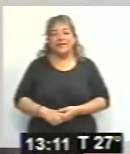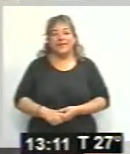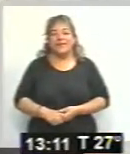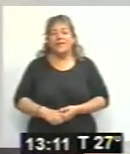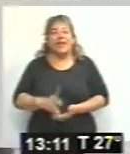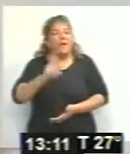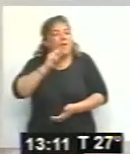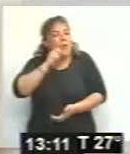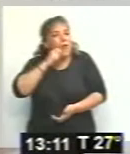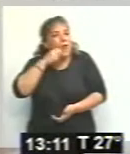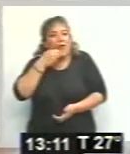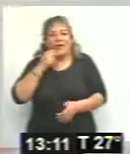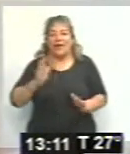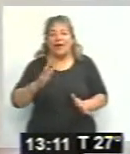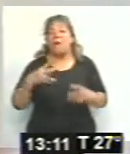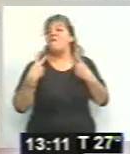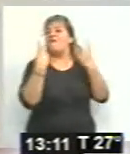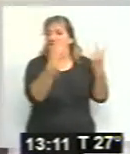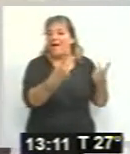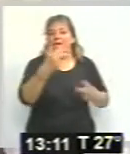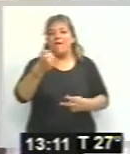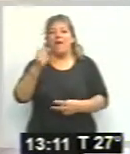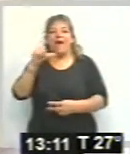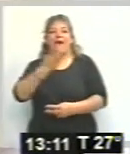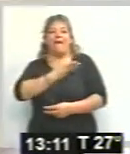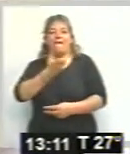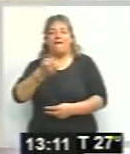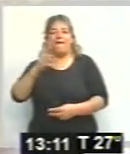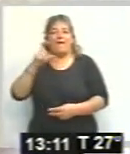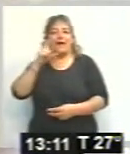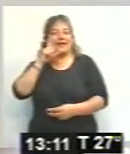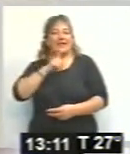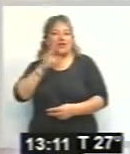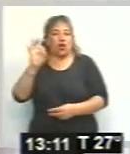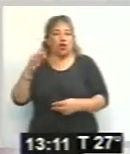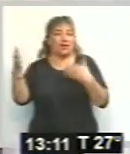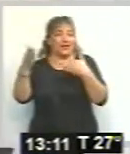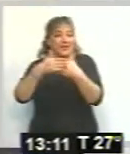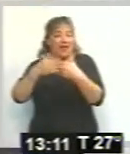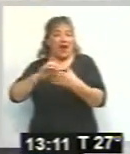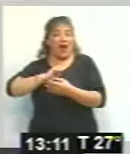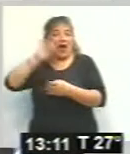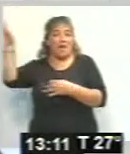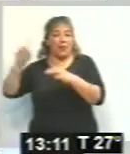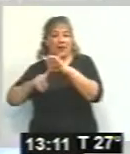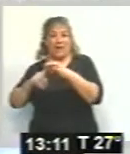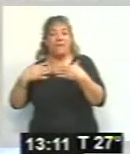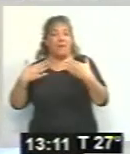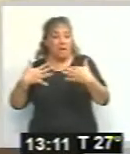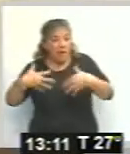Muy rico, así que viajemos al alfarsito a disfrutar de esta importante fiesta y bueno, vamos a poder encontrar estas